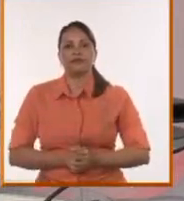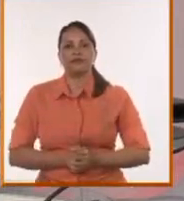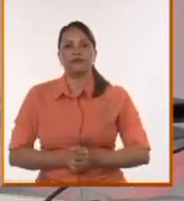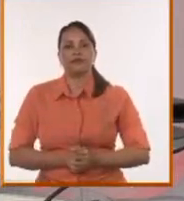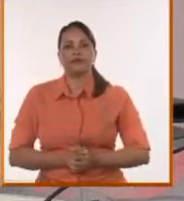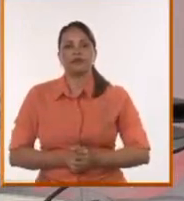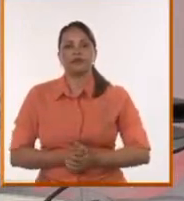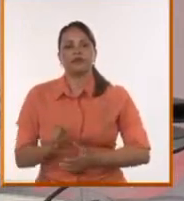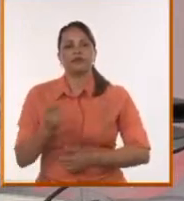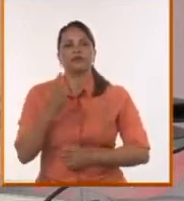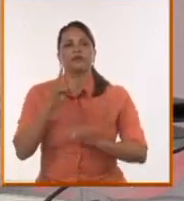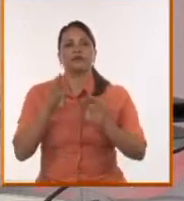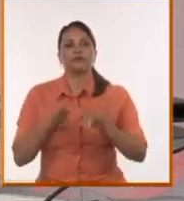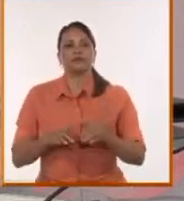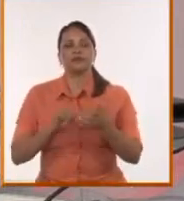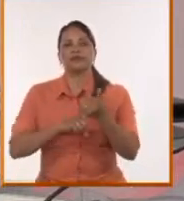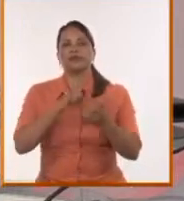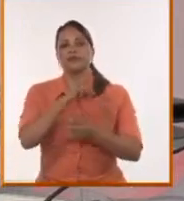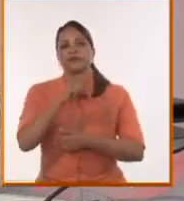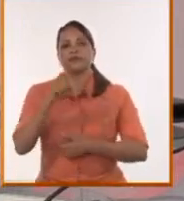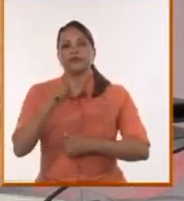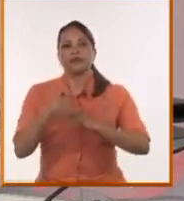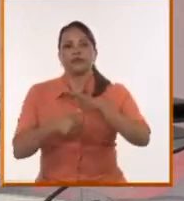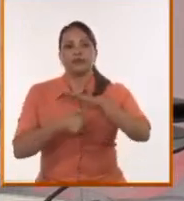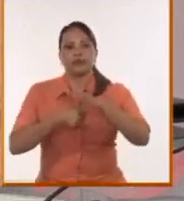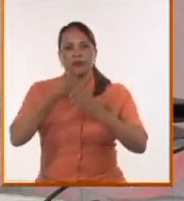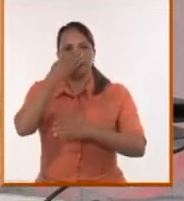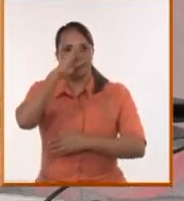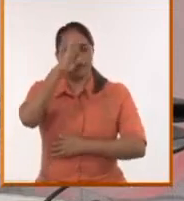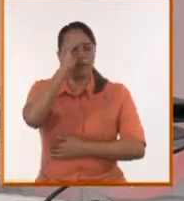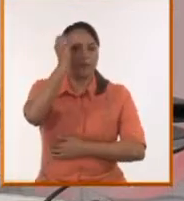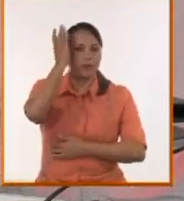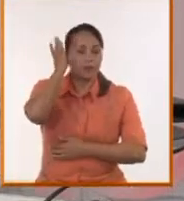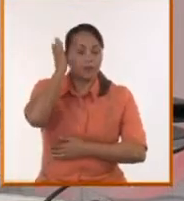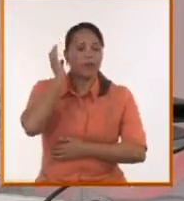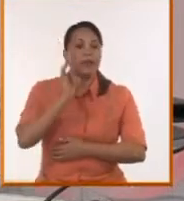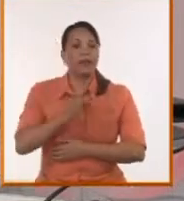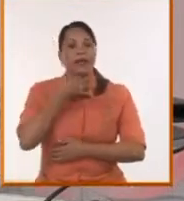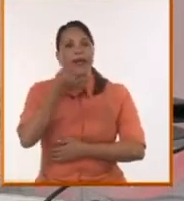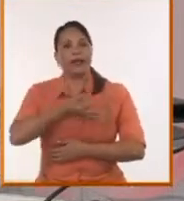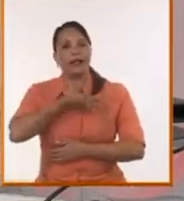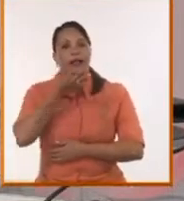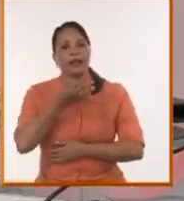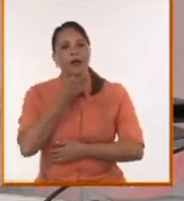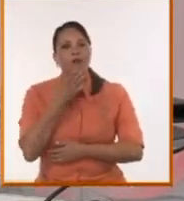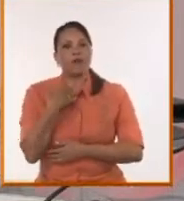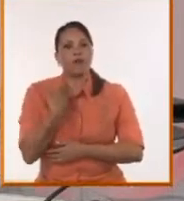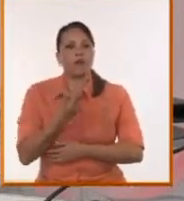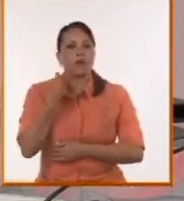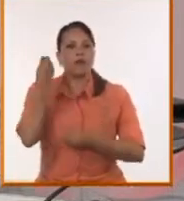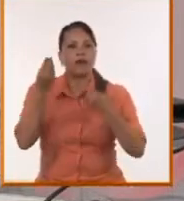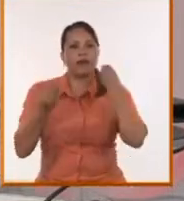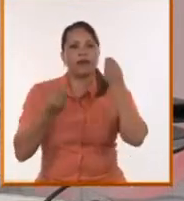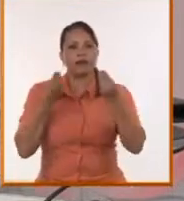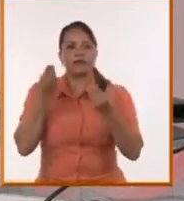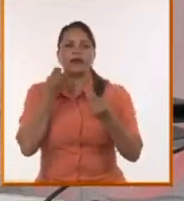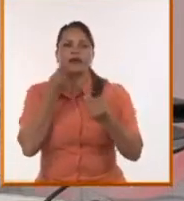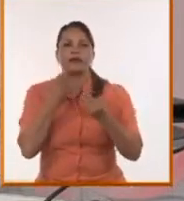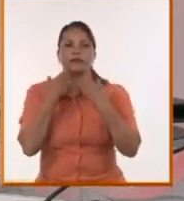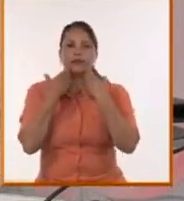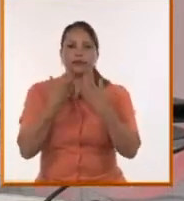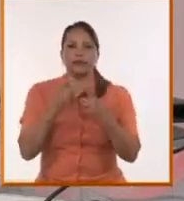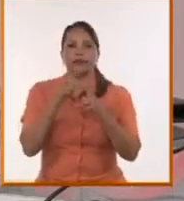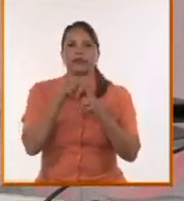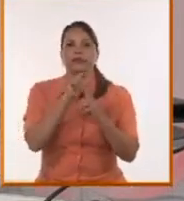primer secretario del partido y presidente de la República, Miguel Díaz Canel Bermúdez, para poder analizar los temas más acuciantes